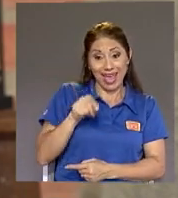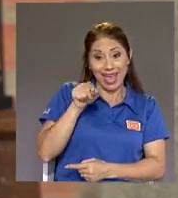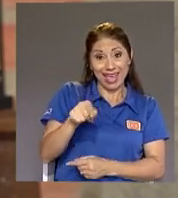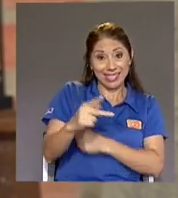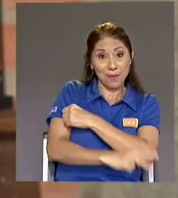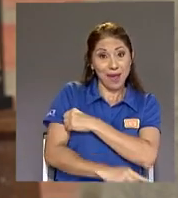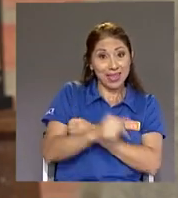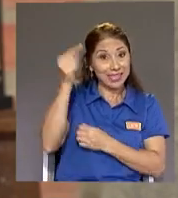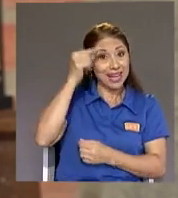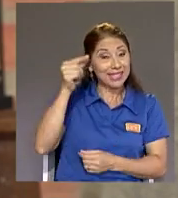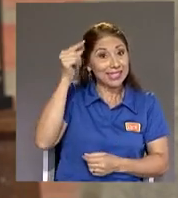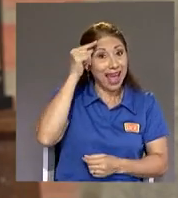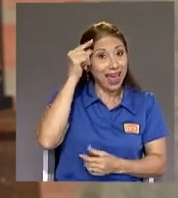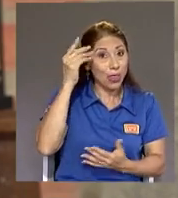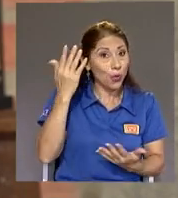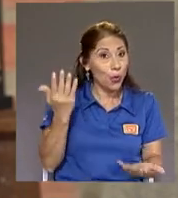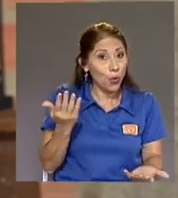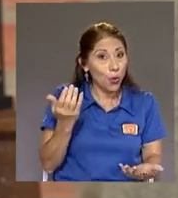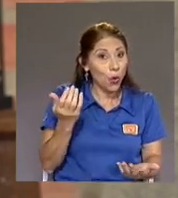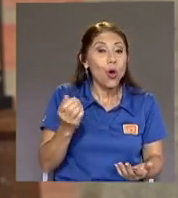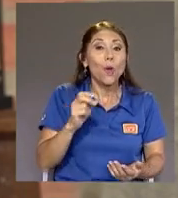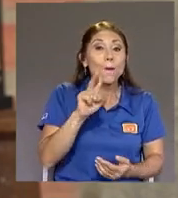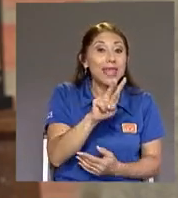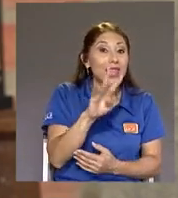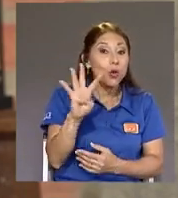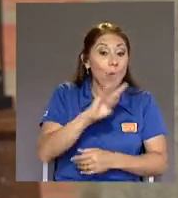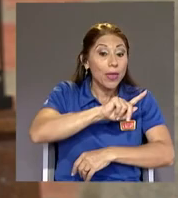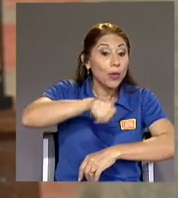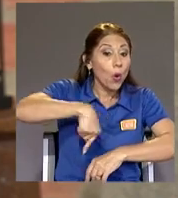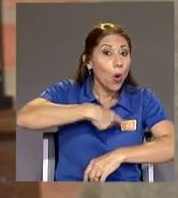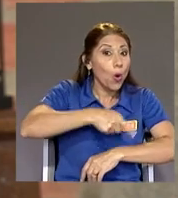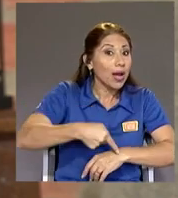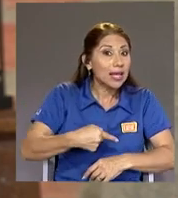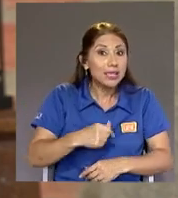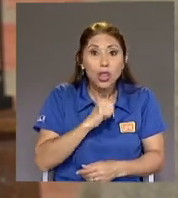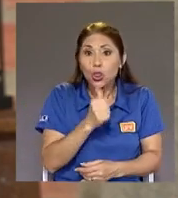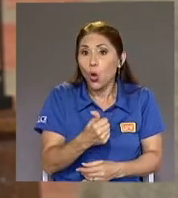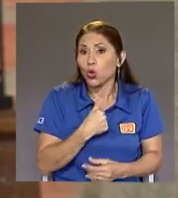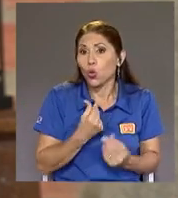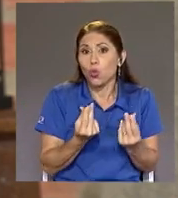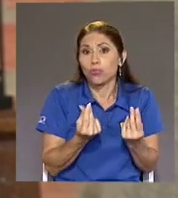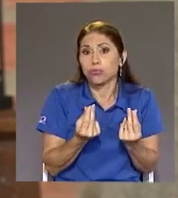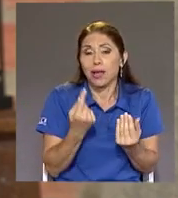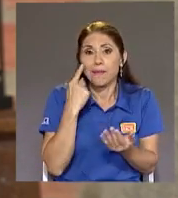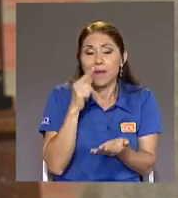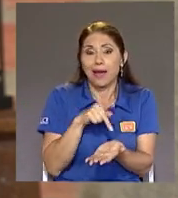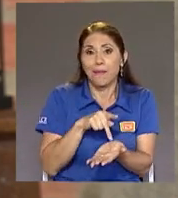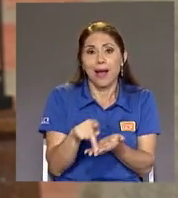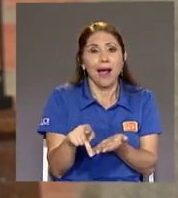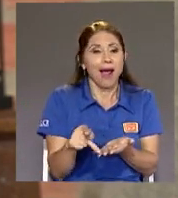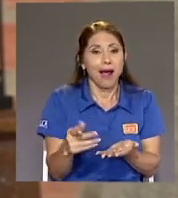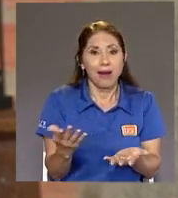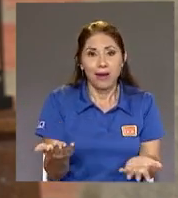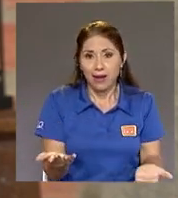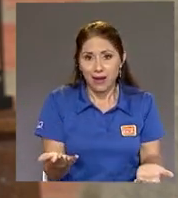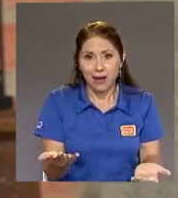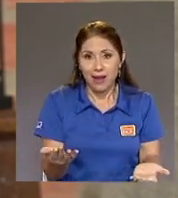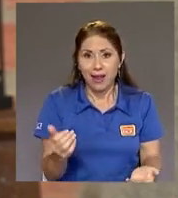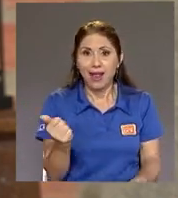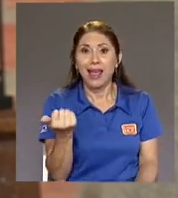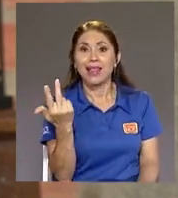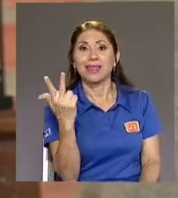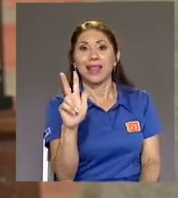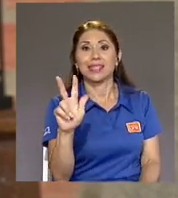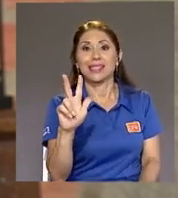No tenía Por 24 horas No tuvo Para pagar El cargo De El treciado